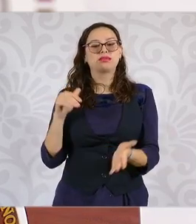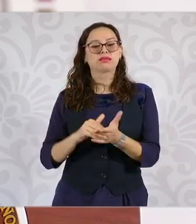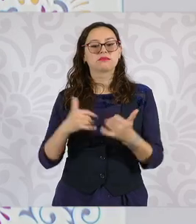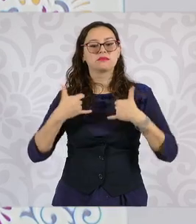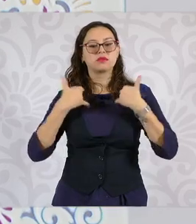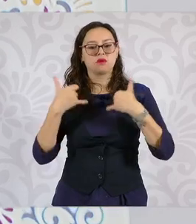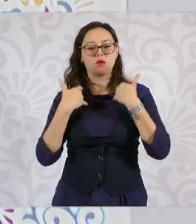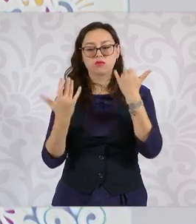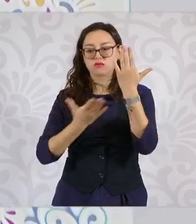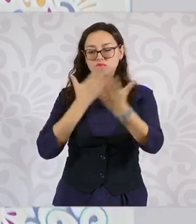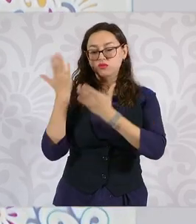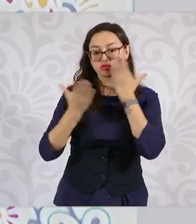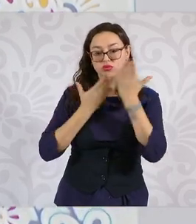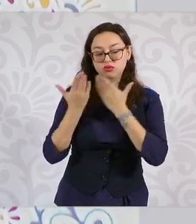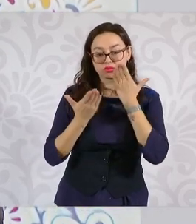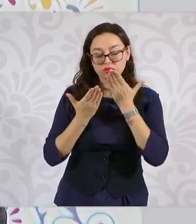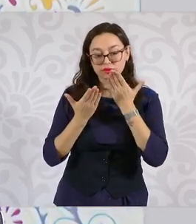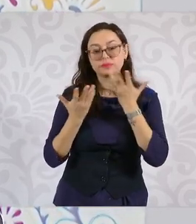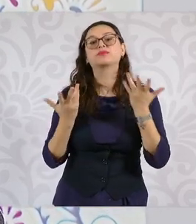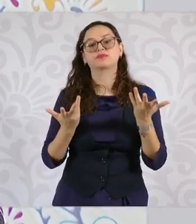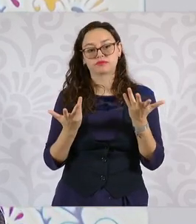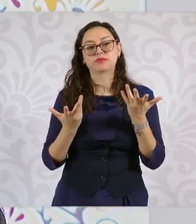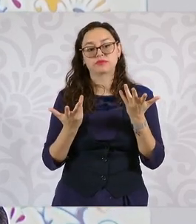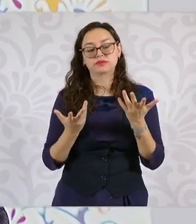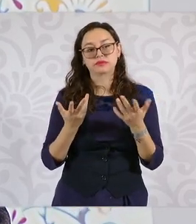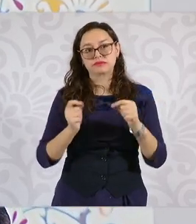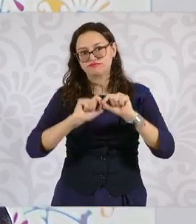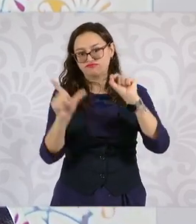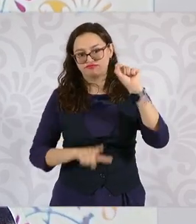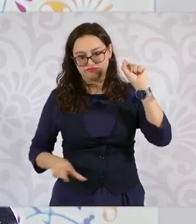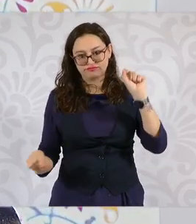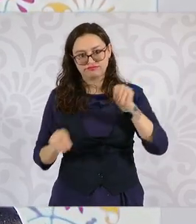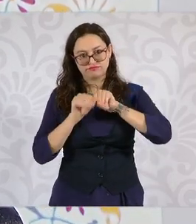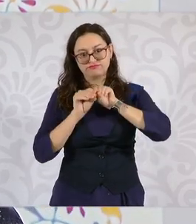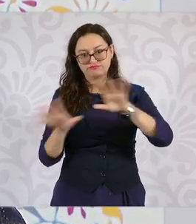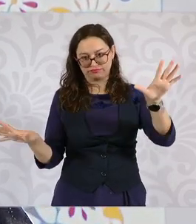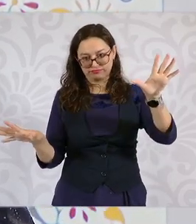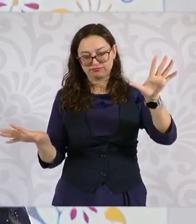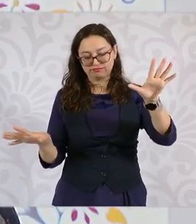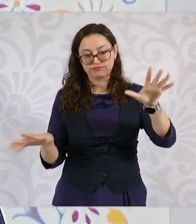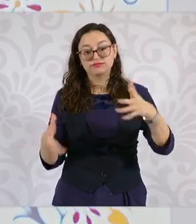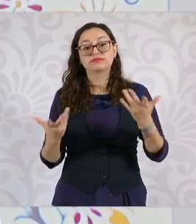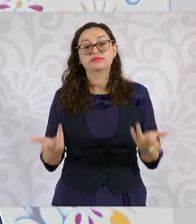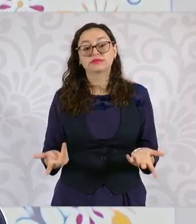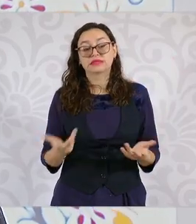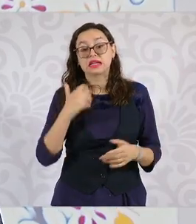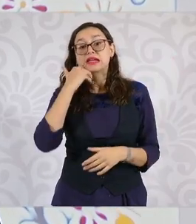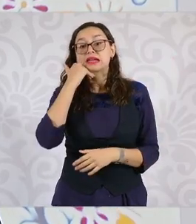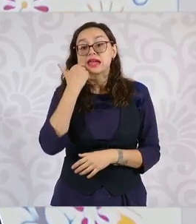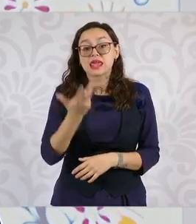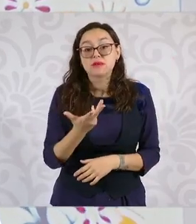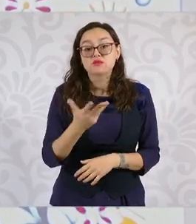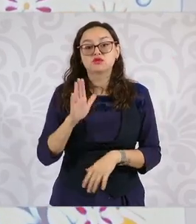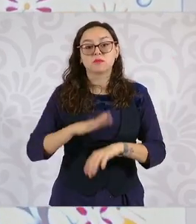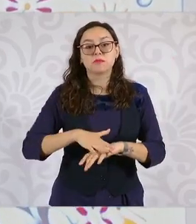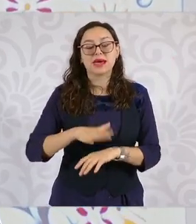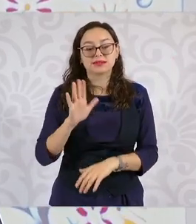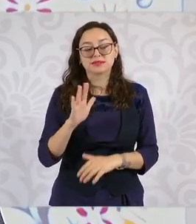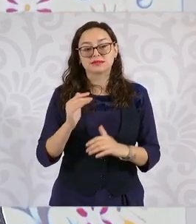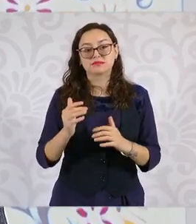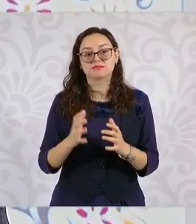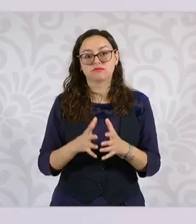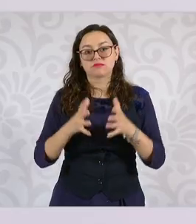Lo que queremos es que con estos sistemas podamos ampliar al menos a 300 mil espacios más